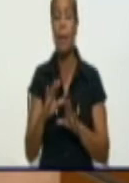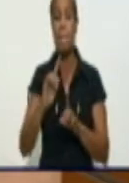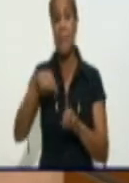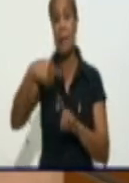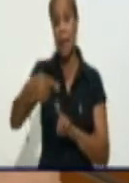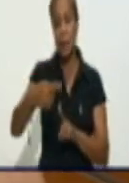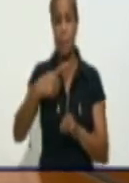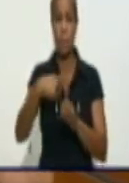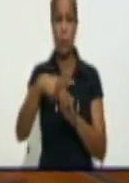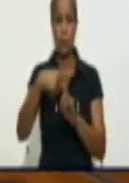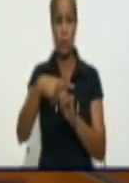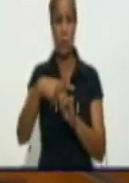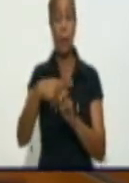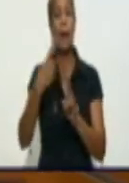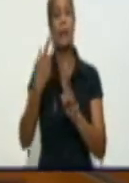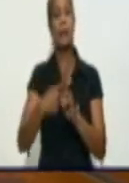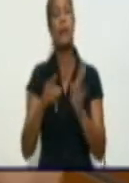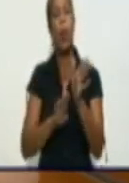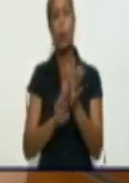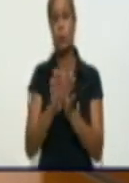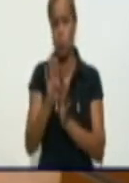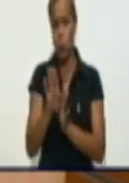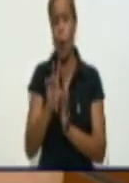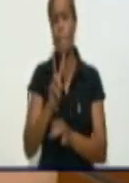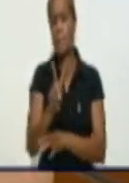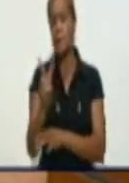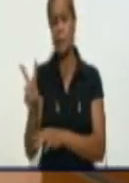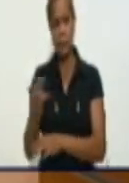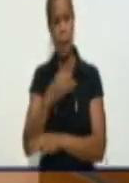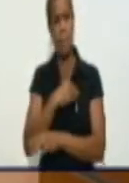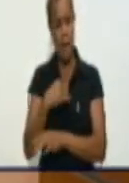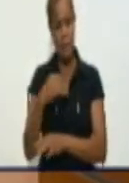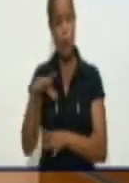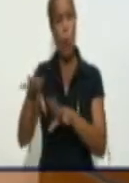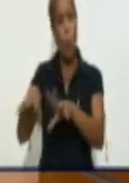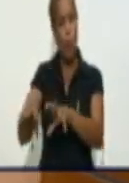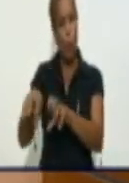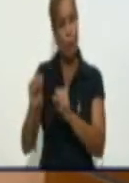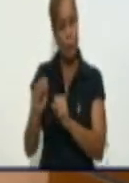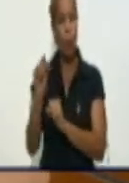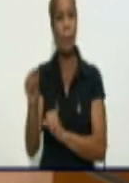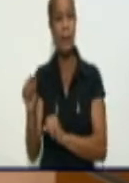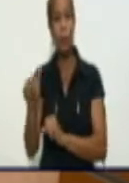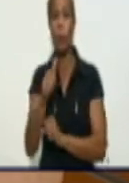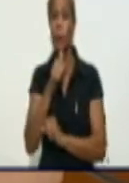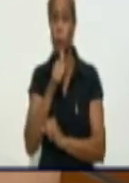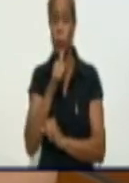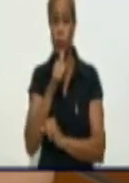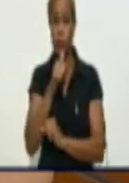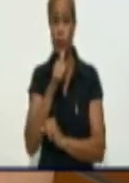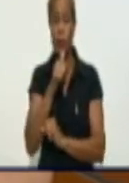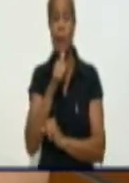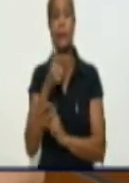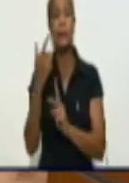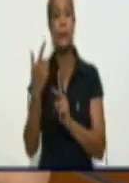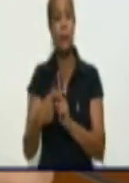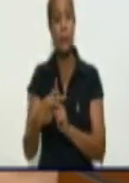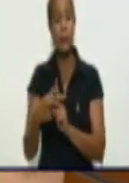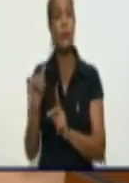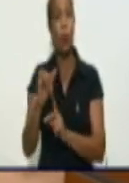Así es. Y continúa la pesquisa levantando casos sospechosos. Continúa el 60 por ciento de estos sospechosos